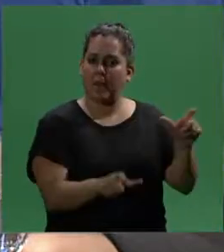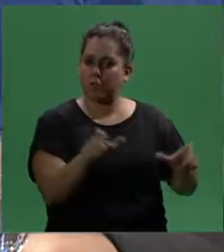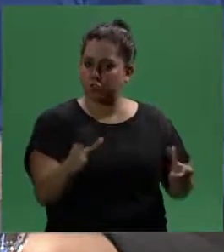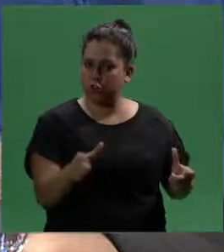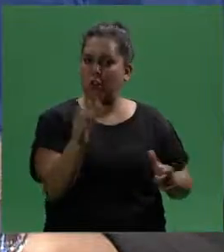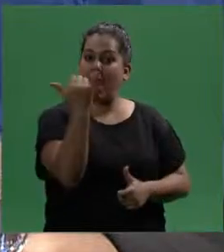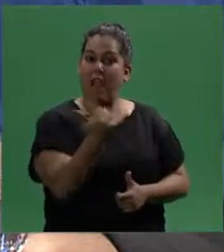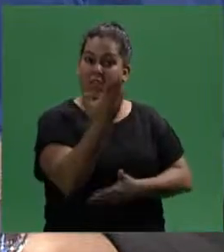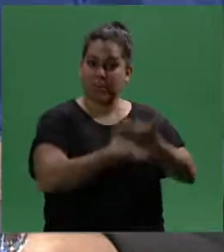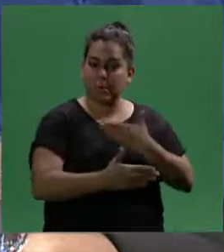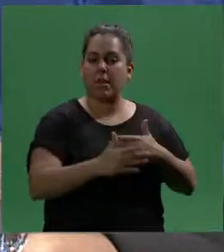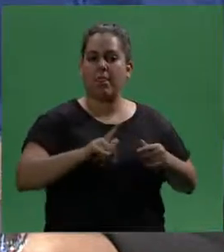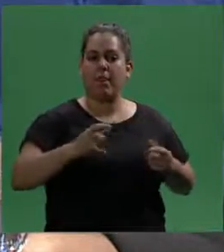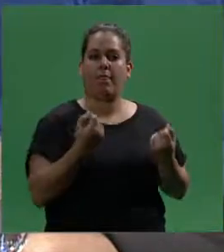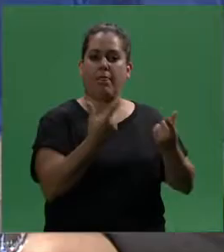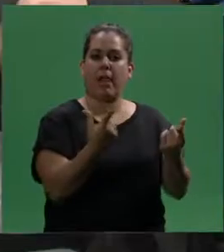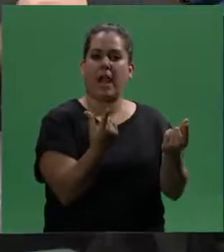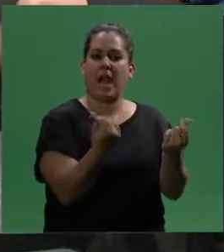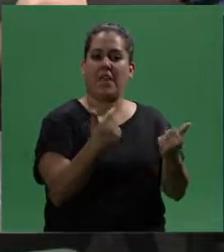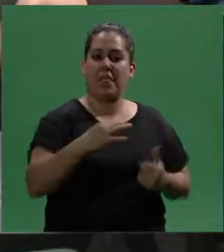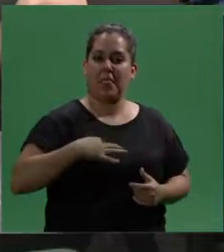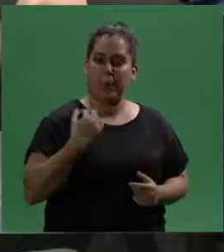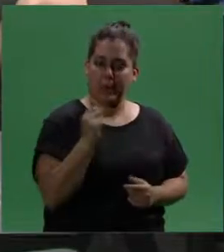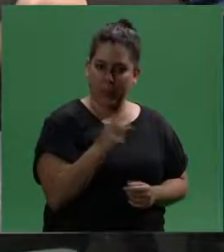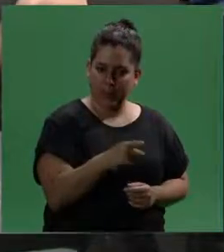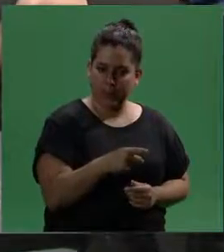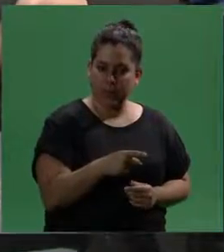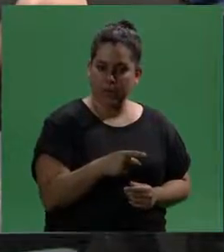calidad a las personas con discapacidad, calidad de vida.